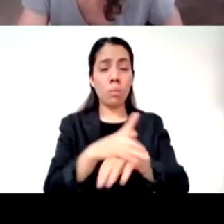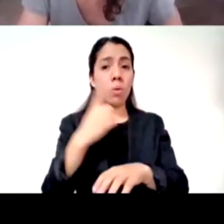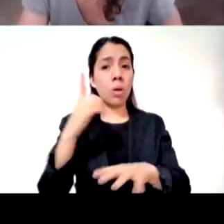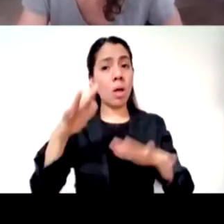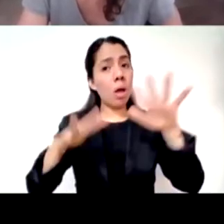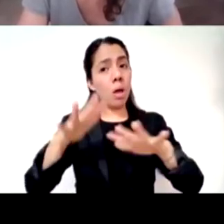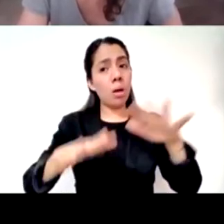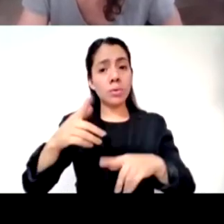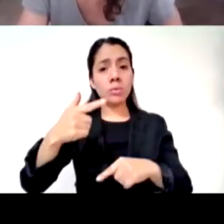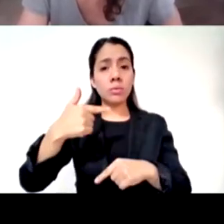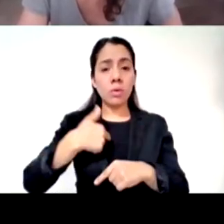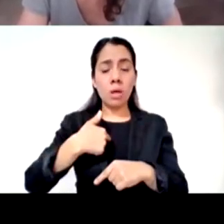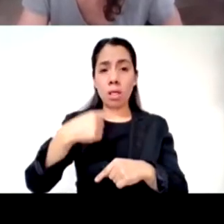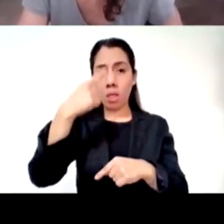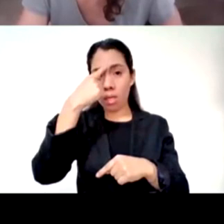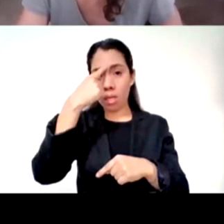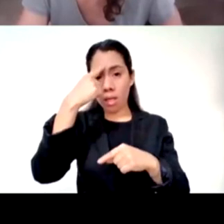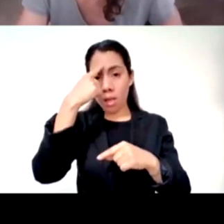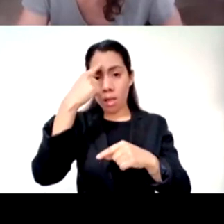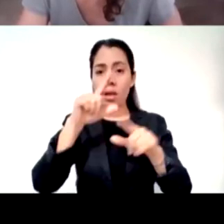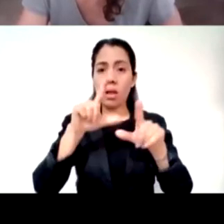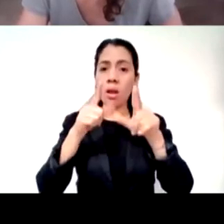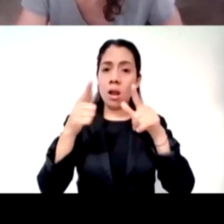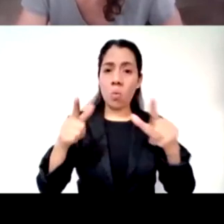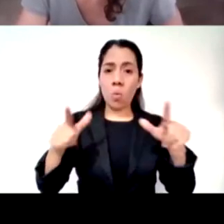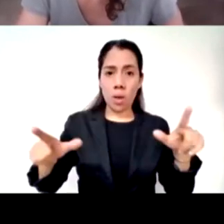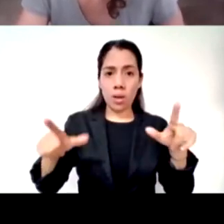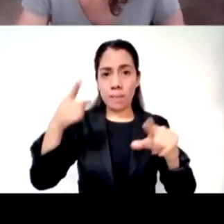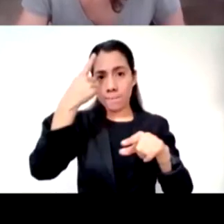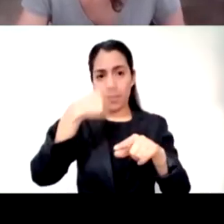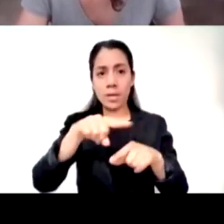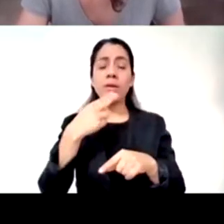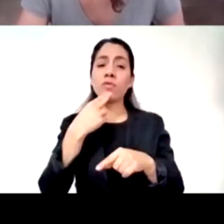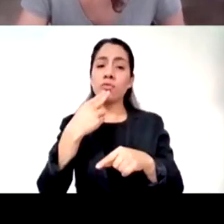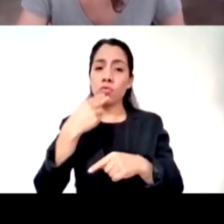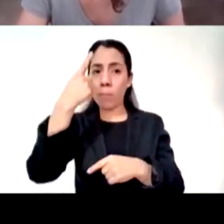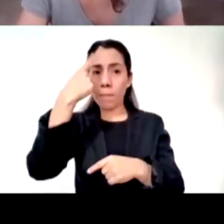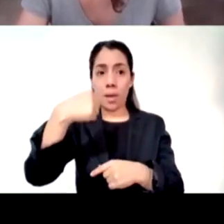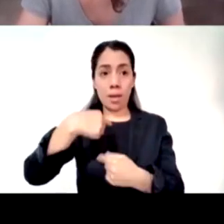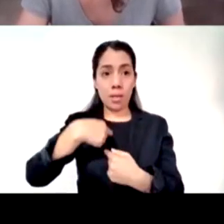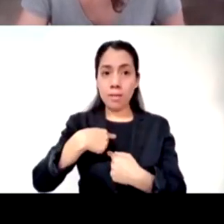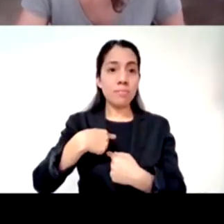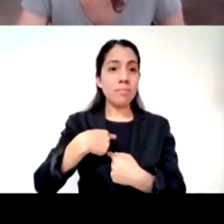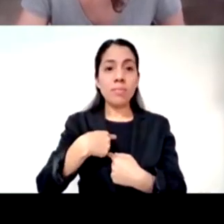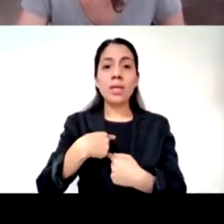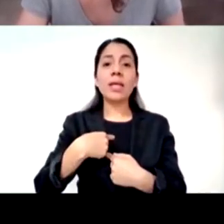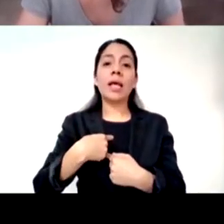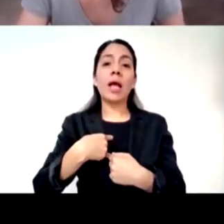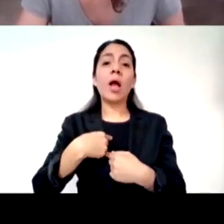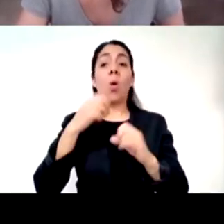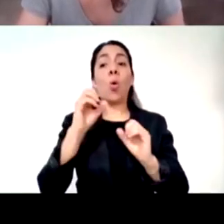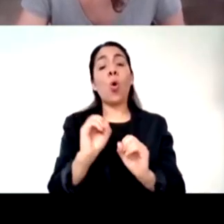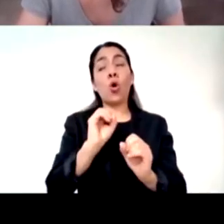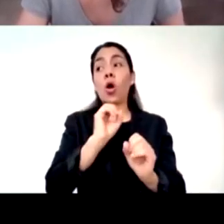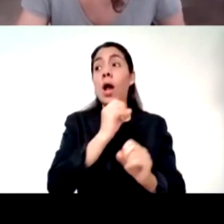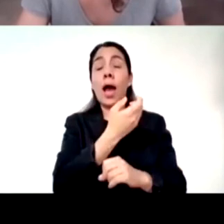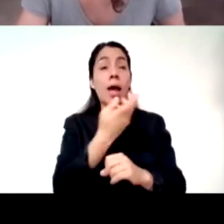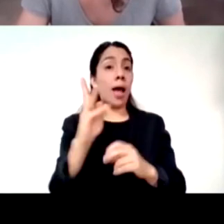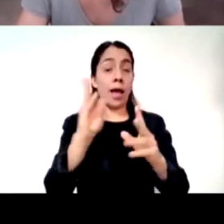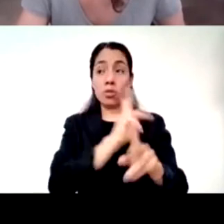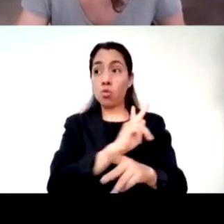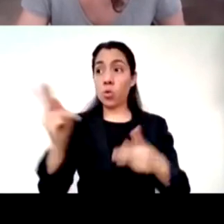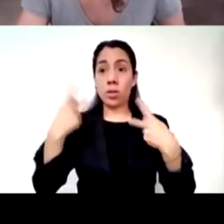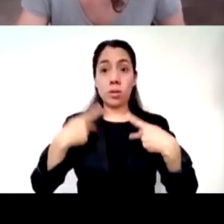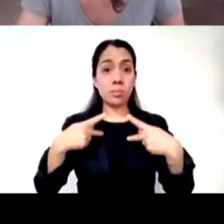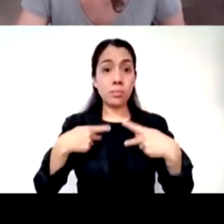ese con ese lenguaje y no porque me sirva a veces a mí le tendría que servir a todos me